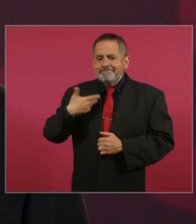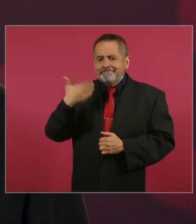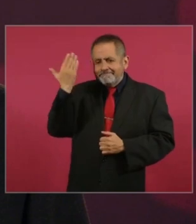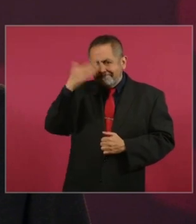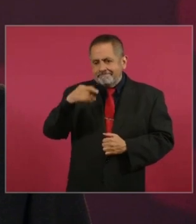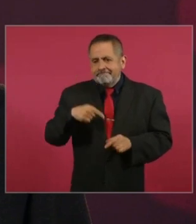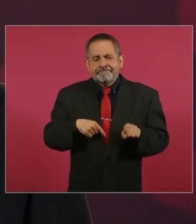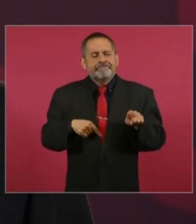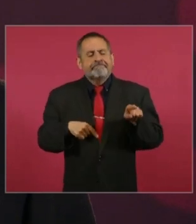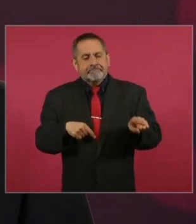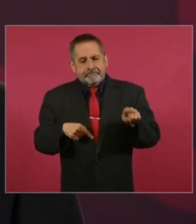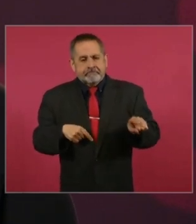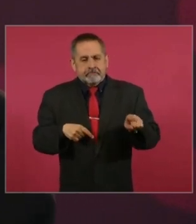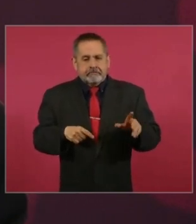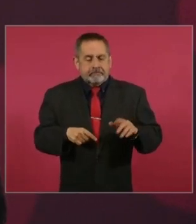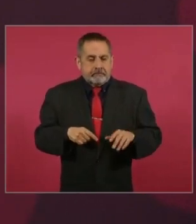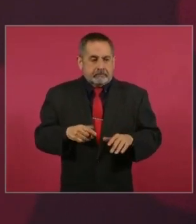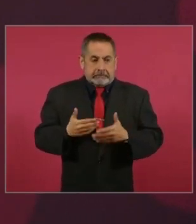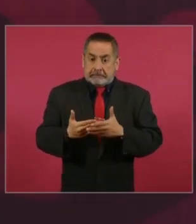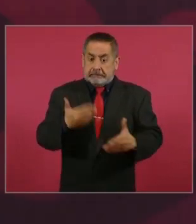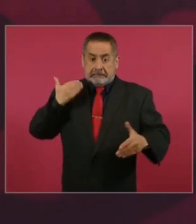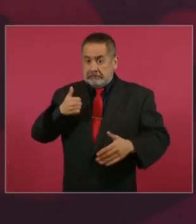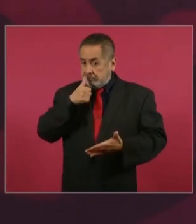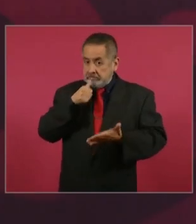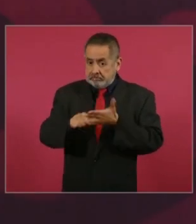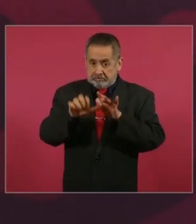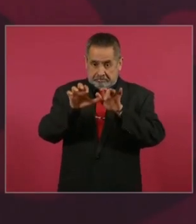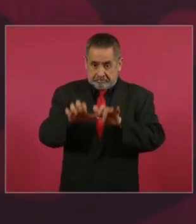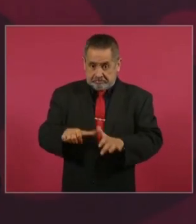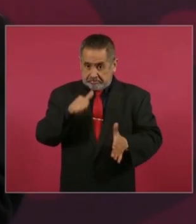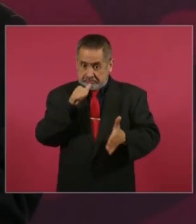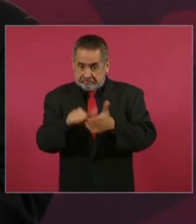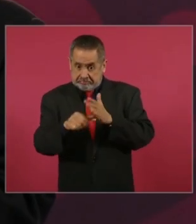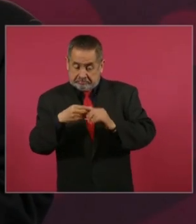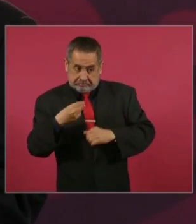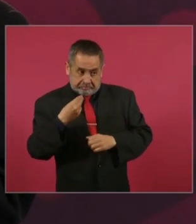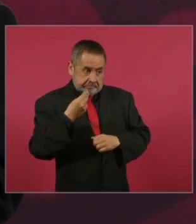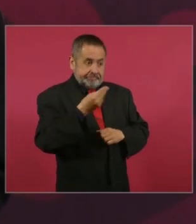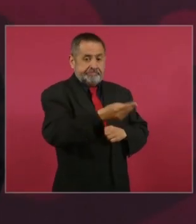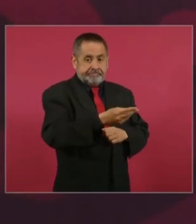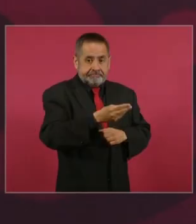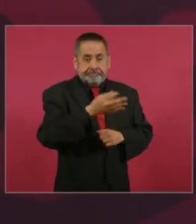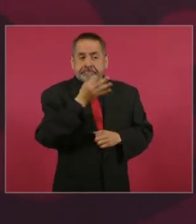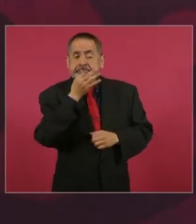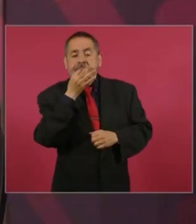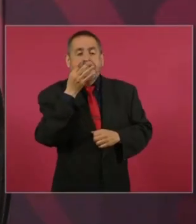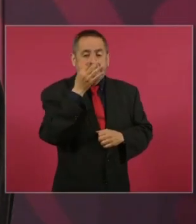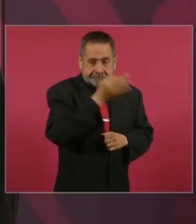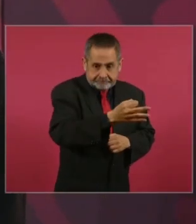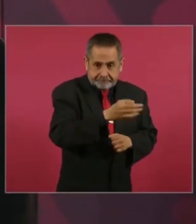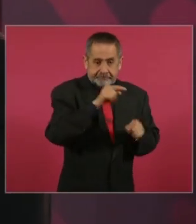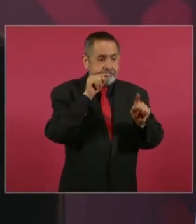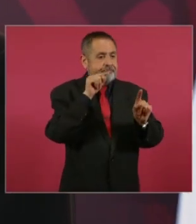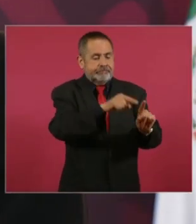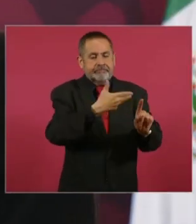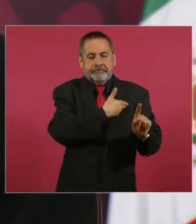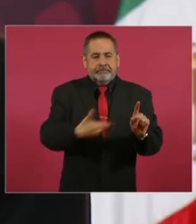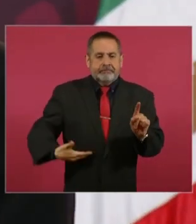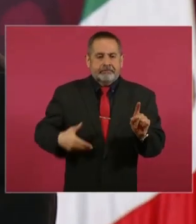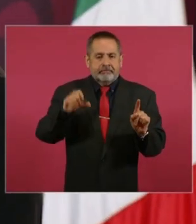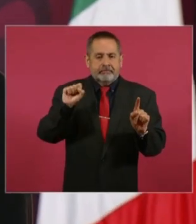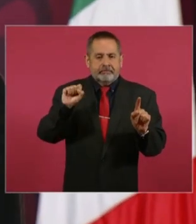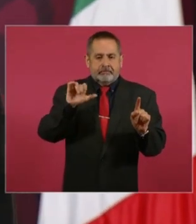se le avisa, se le manda decir a la presidenta